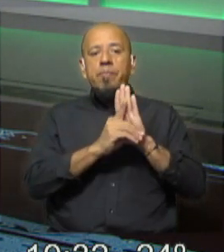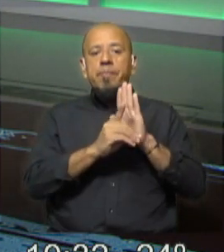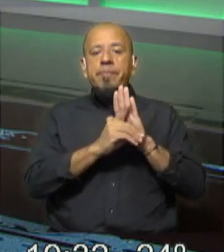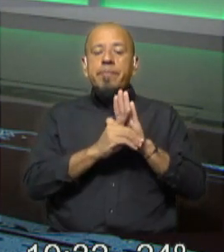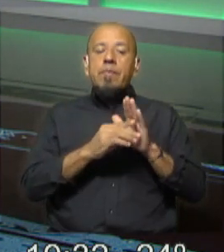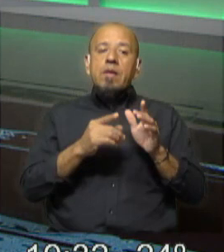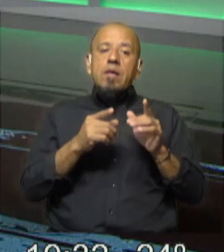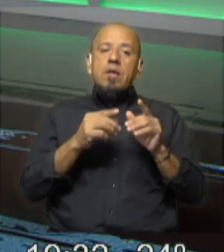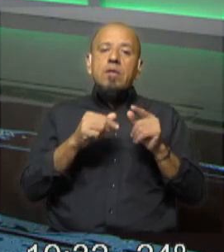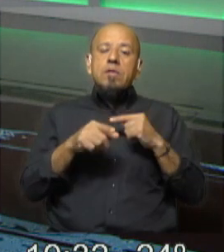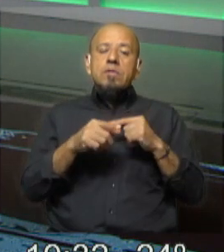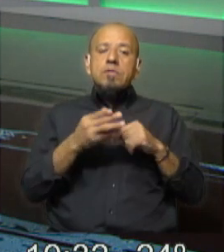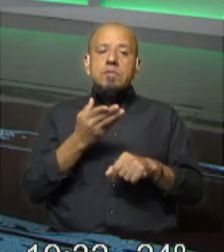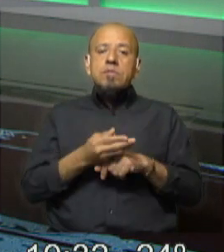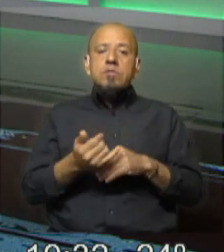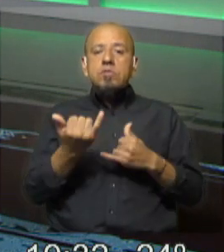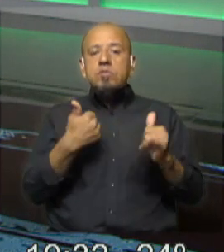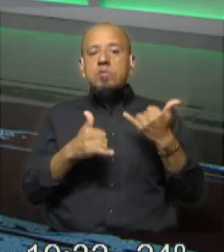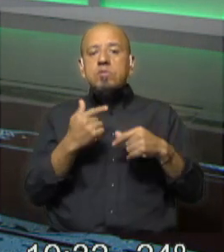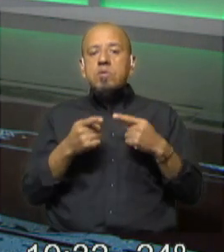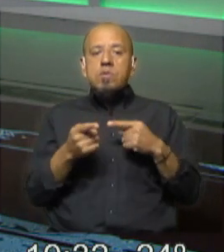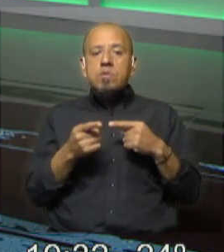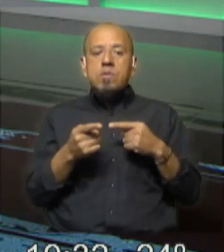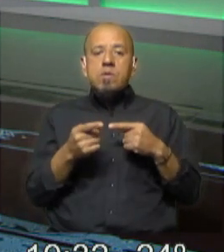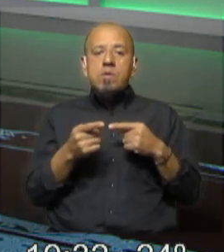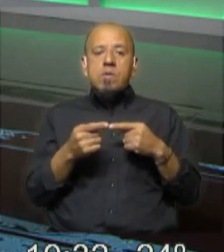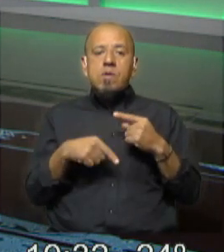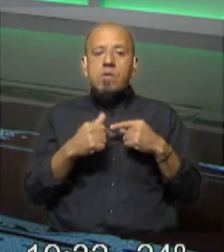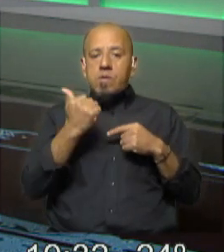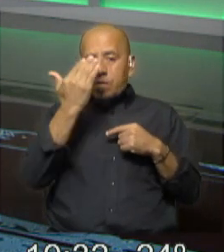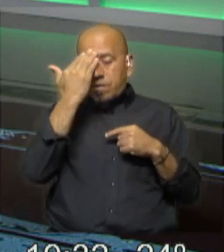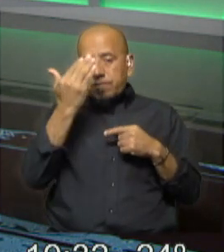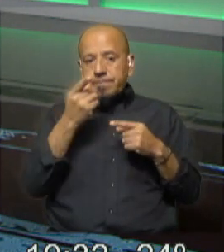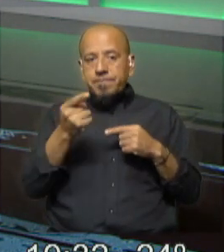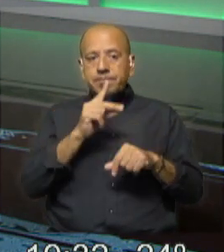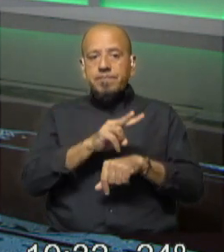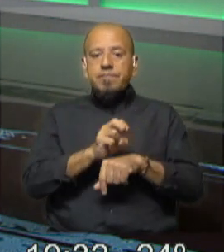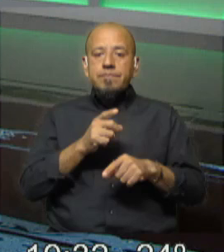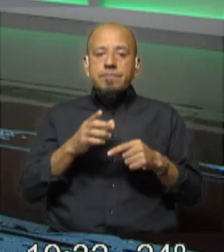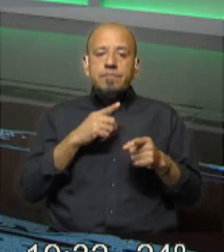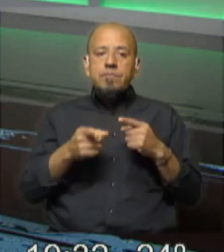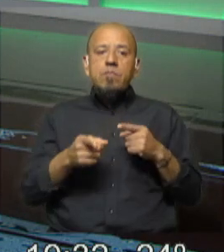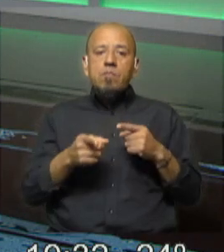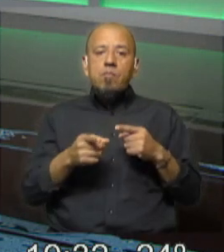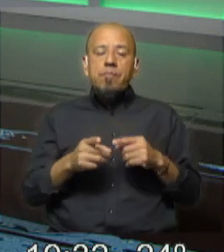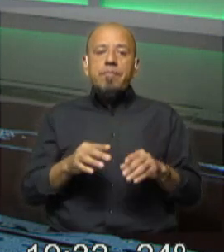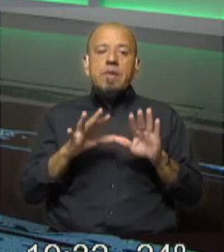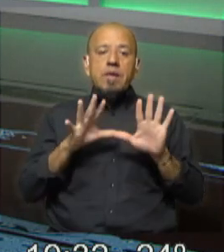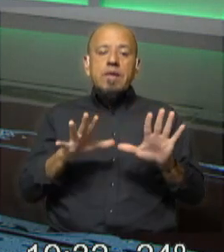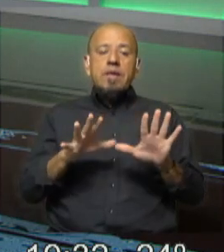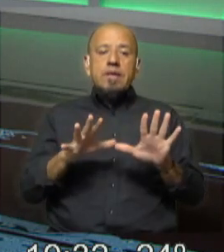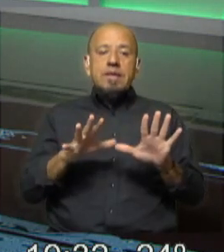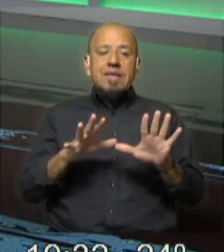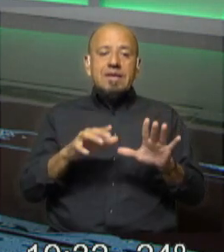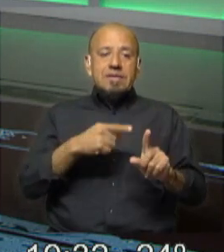tenía que ver también con un pedido de informes que habían hecho los senadores del Frente Amplio a la Fiscalía. Según la Fiscalía en los 10 primeros meses del